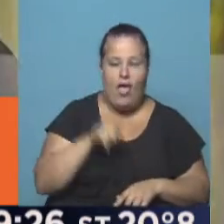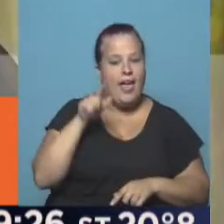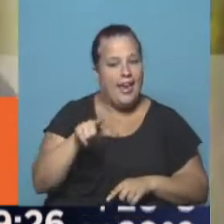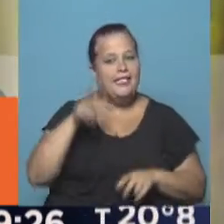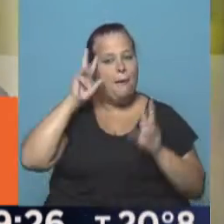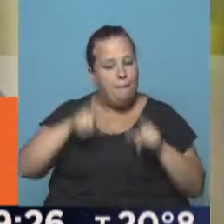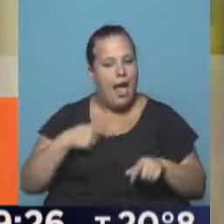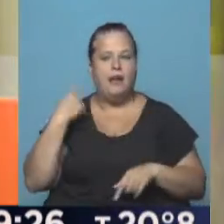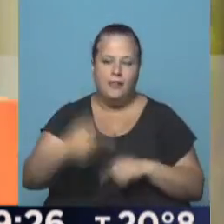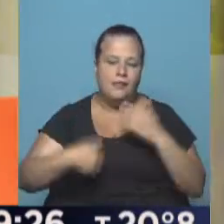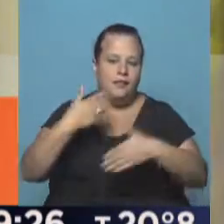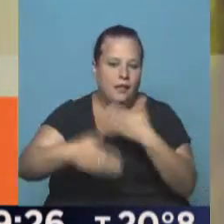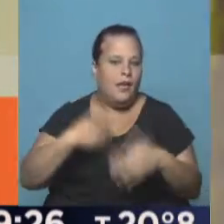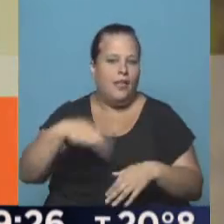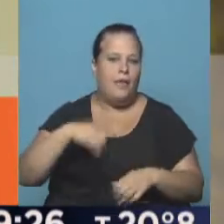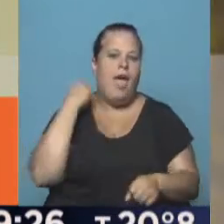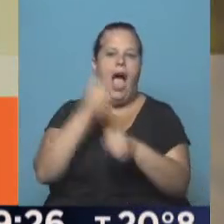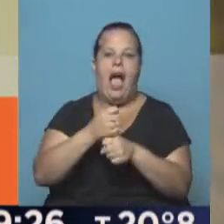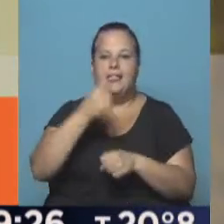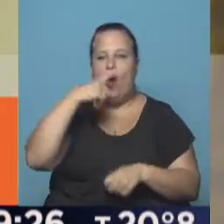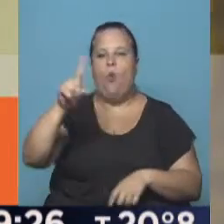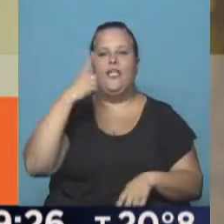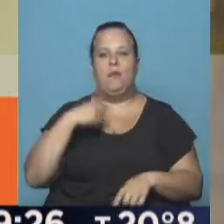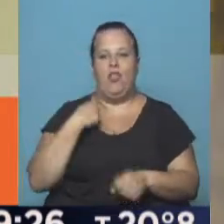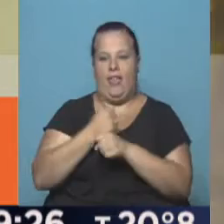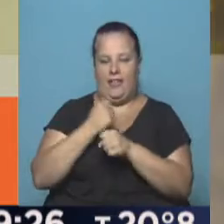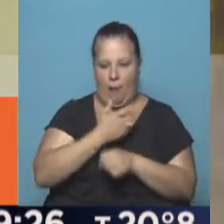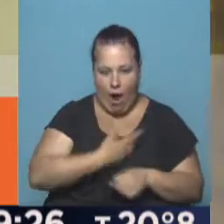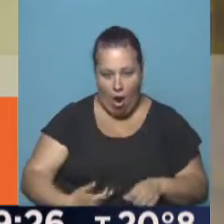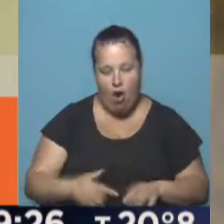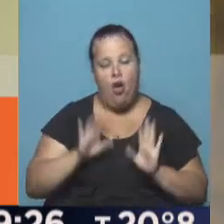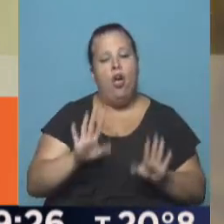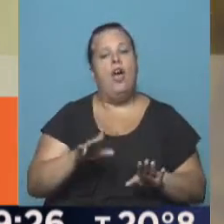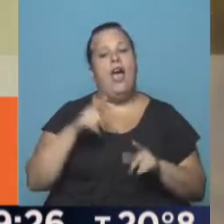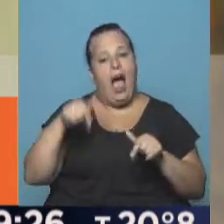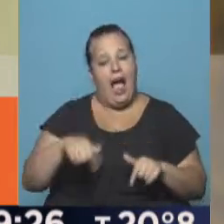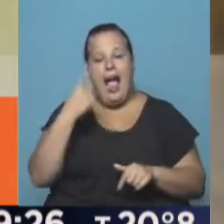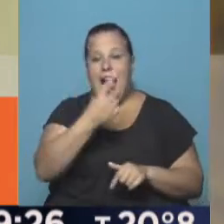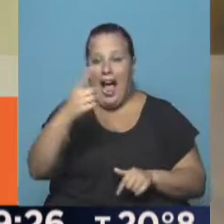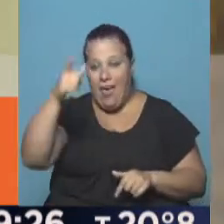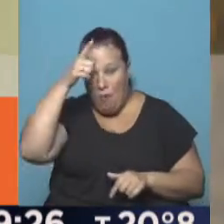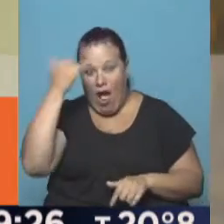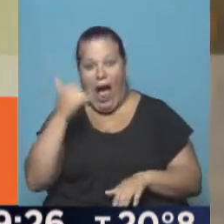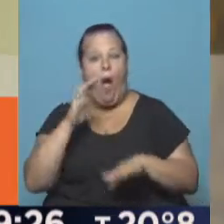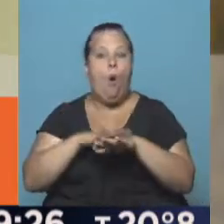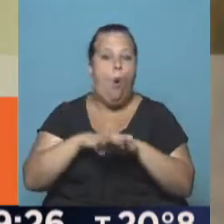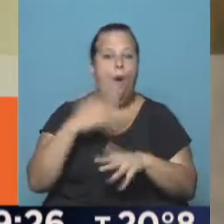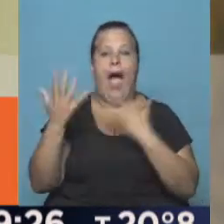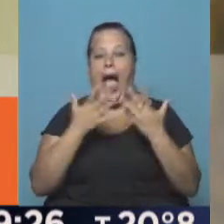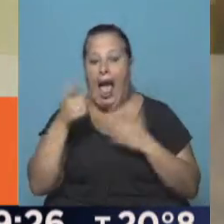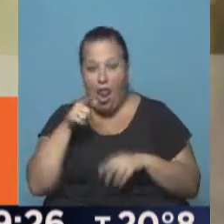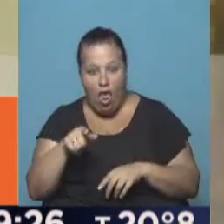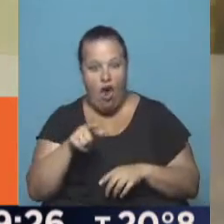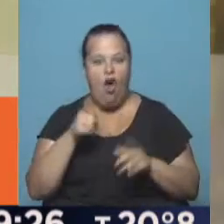va a ser una política que nos va a acompañar hasta el último día de mandato. Y, por supuesto, cada policía que se ve involucrado en una